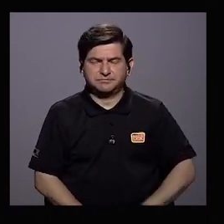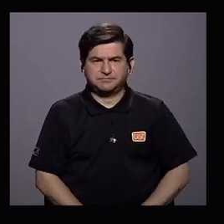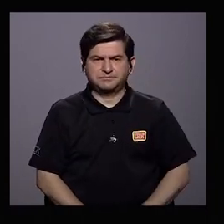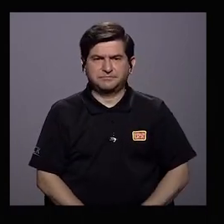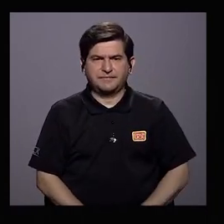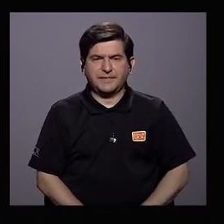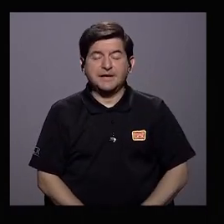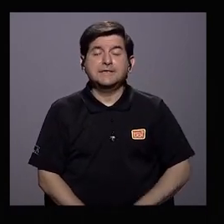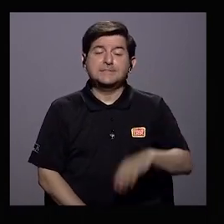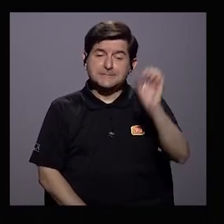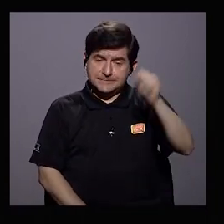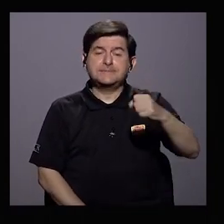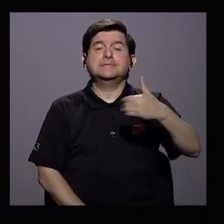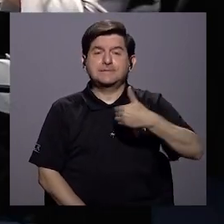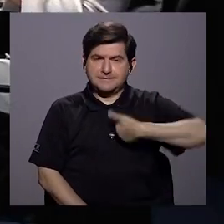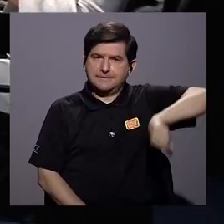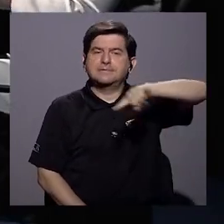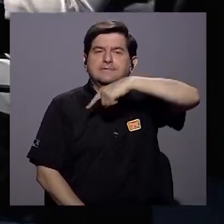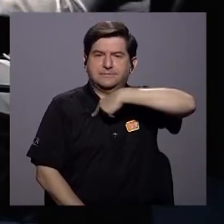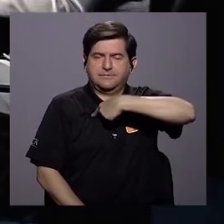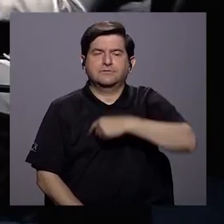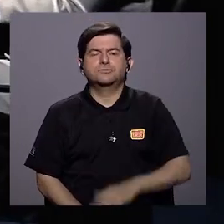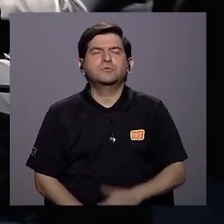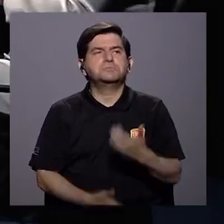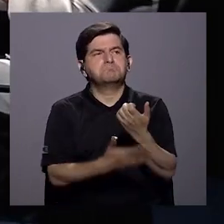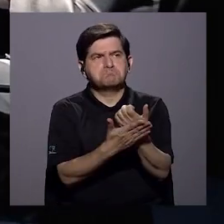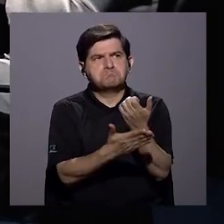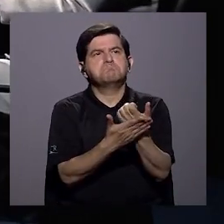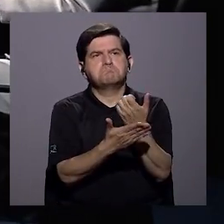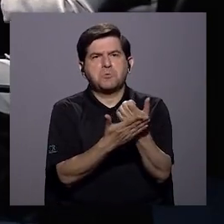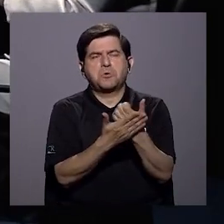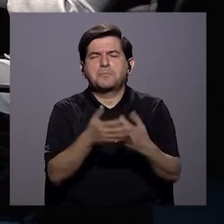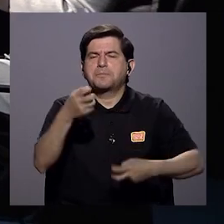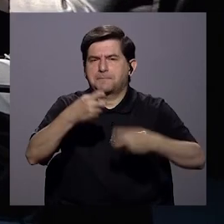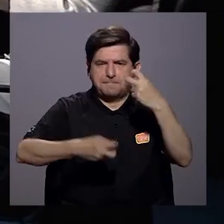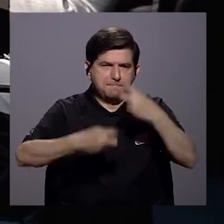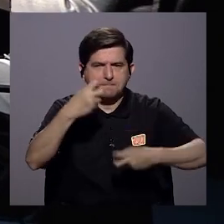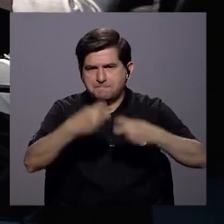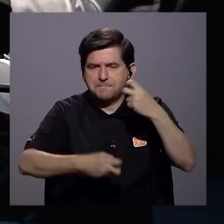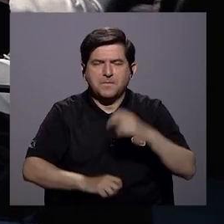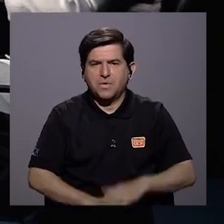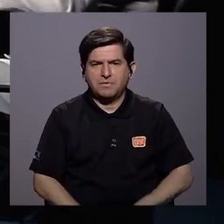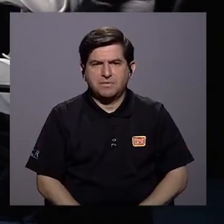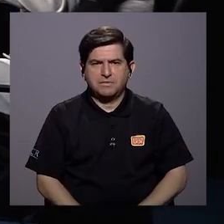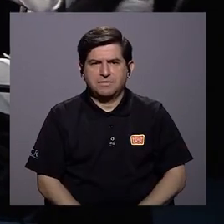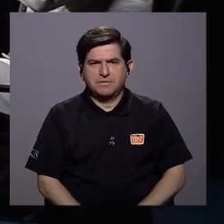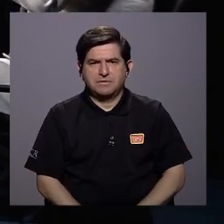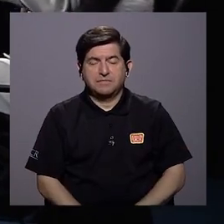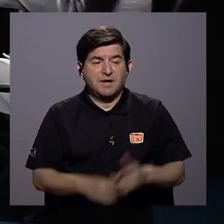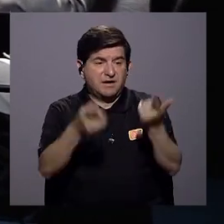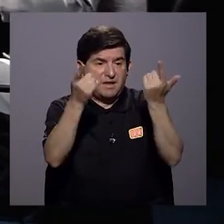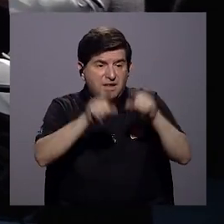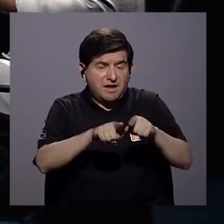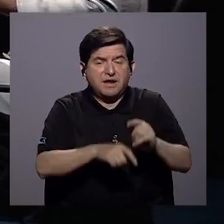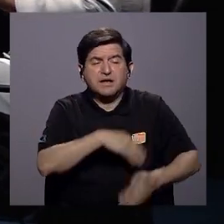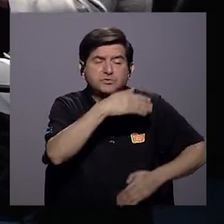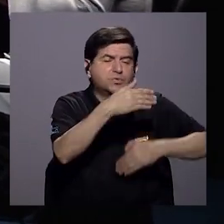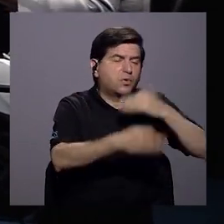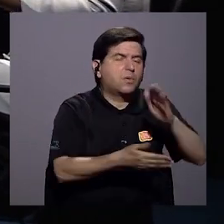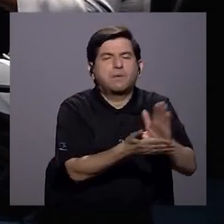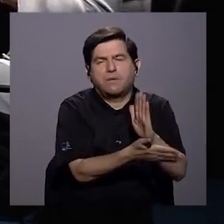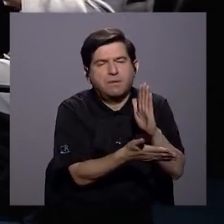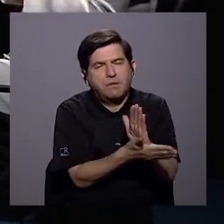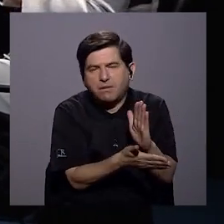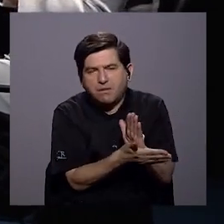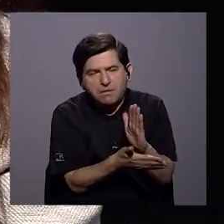Evidentemente, si tenemos una economía que tiene dificultades por los trámites,